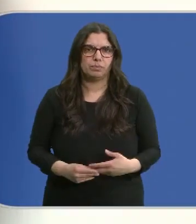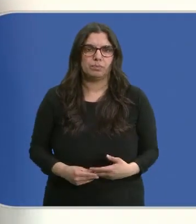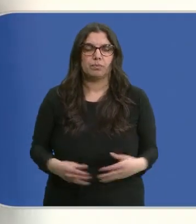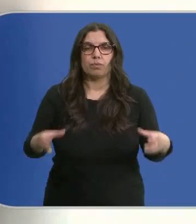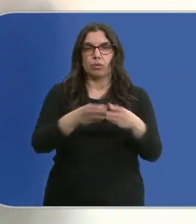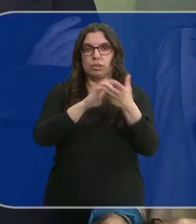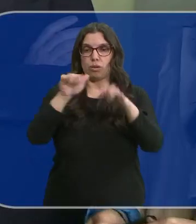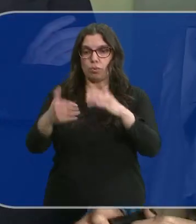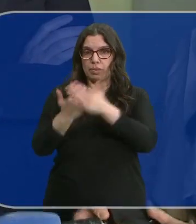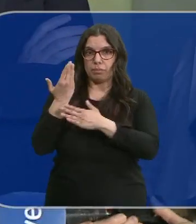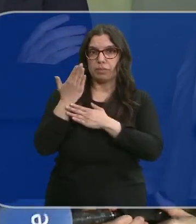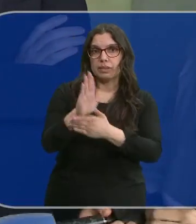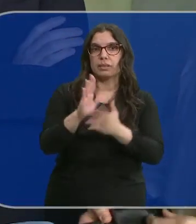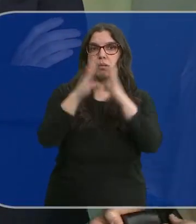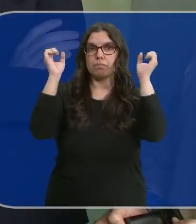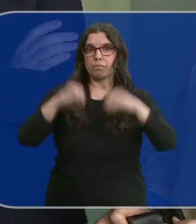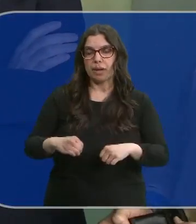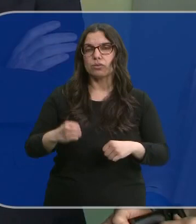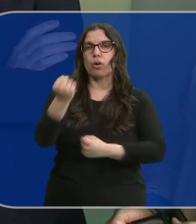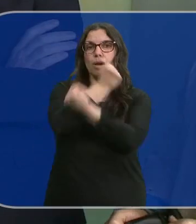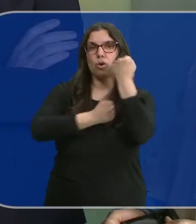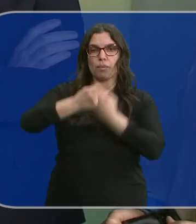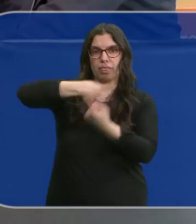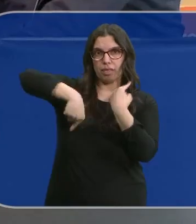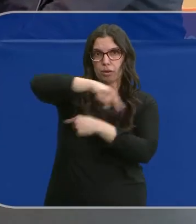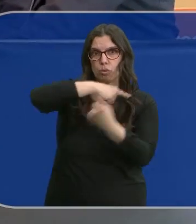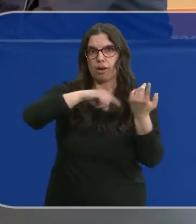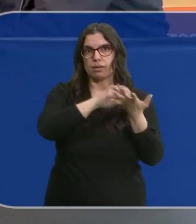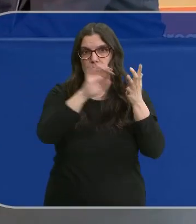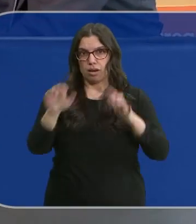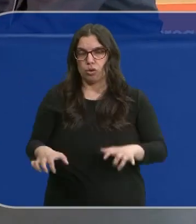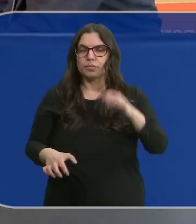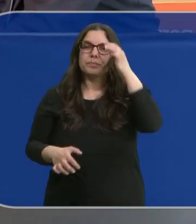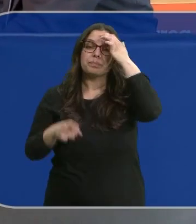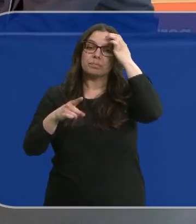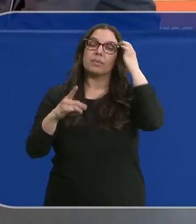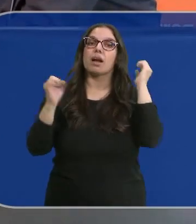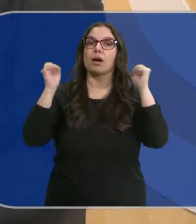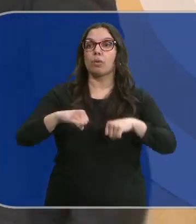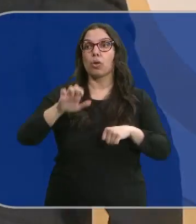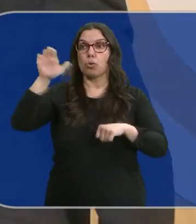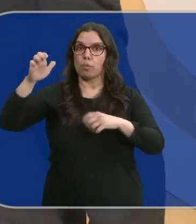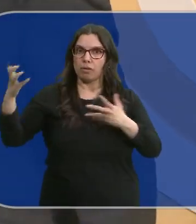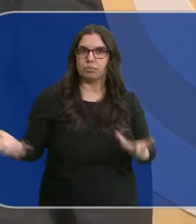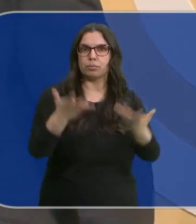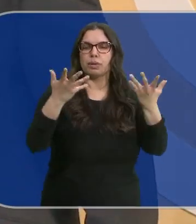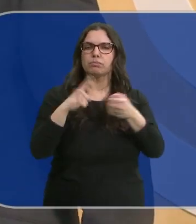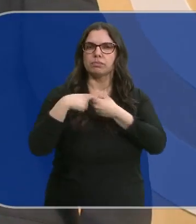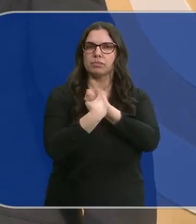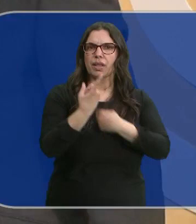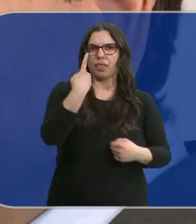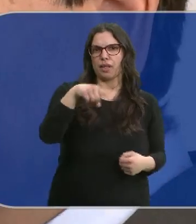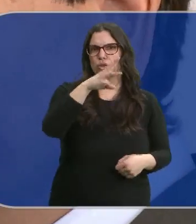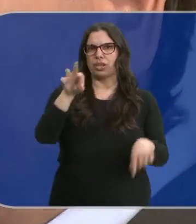La Junta ha presentado esta mañana el Pacto de Economía Circular en Castilla y León. Un acuerdo impulsado por Europa que suma a más de